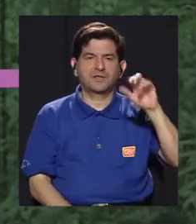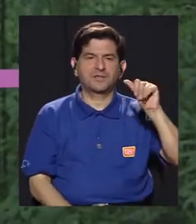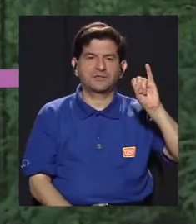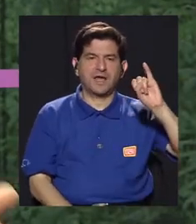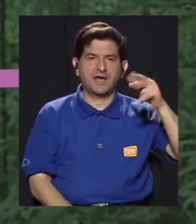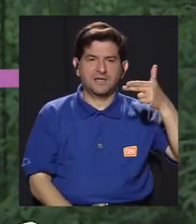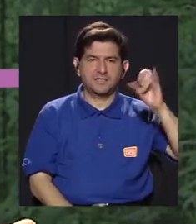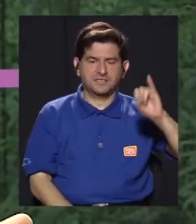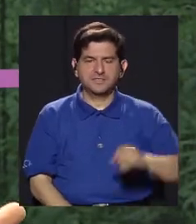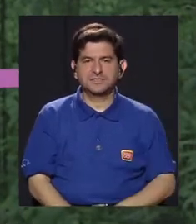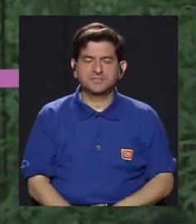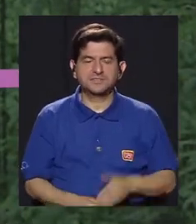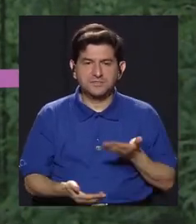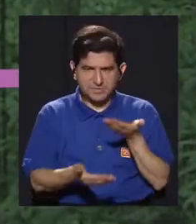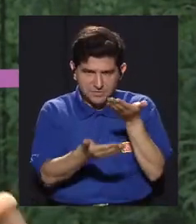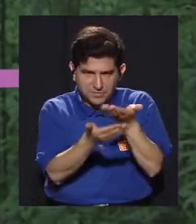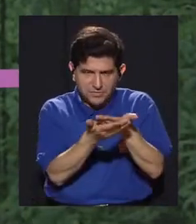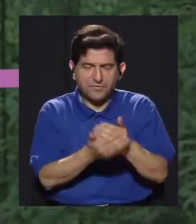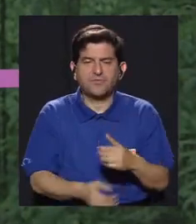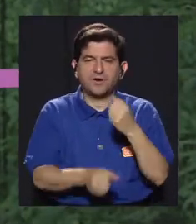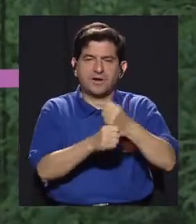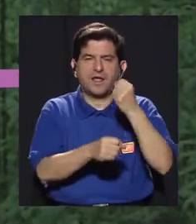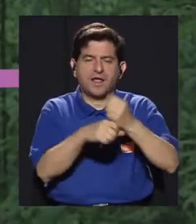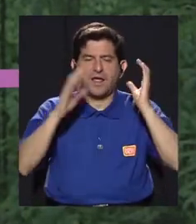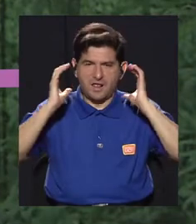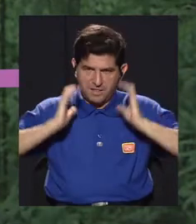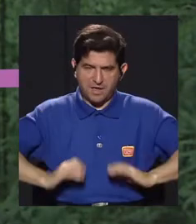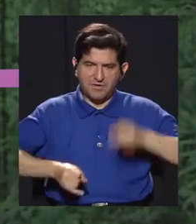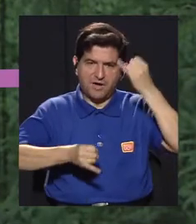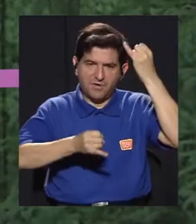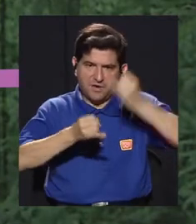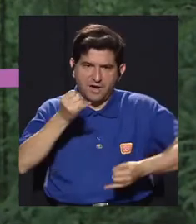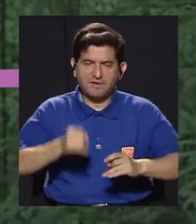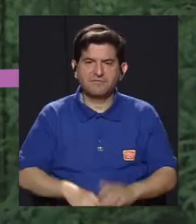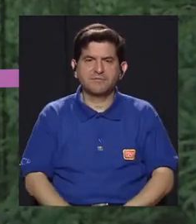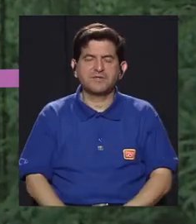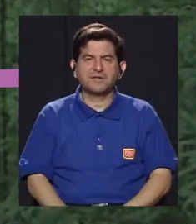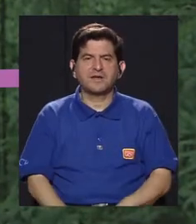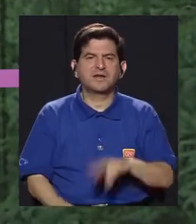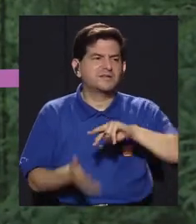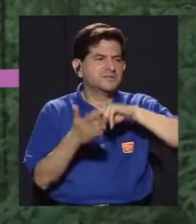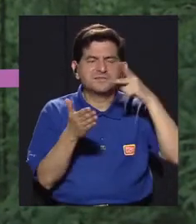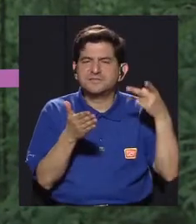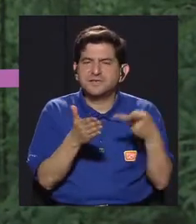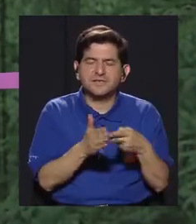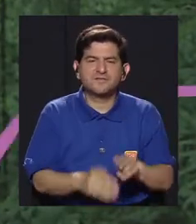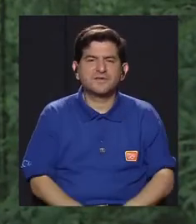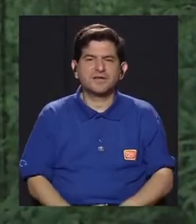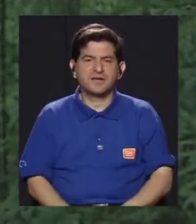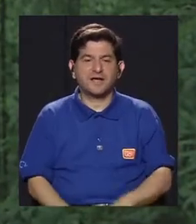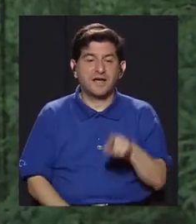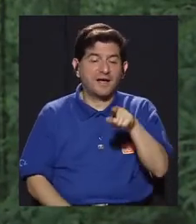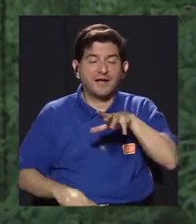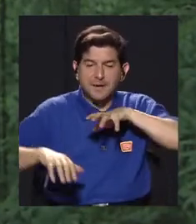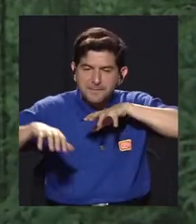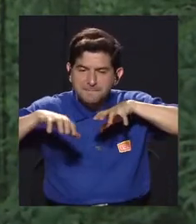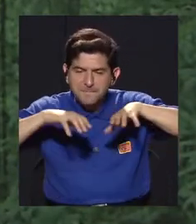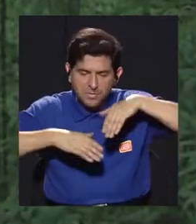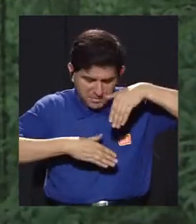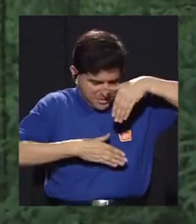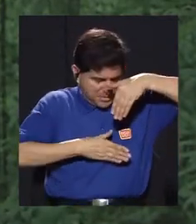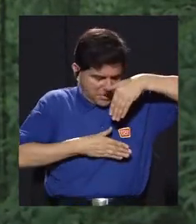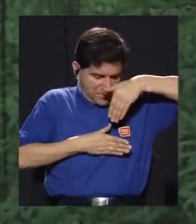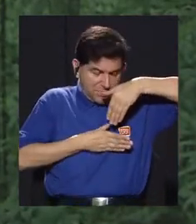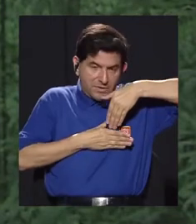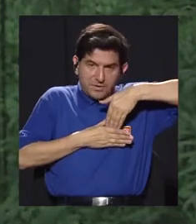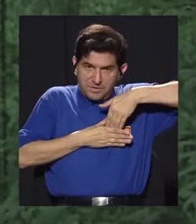el Tai Chi tiene algo para ofrecer por cómo está trabajando en el cuerpo, ¿verdad? Que al final lo que está generando es que hay un movimiento